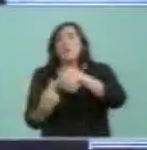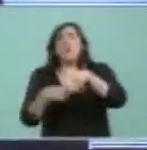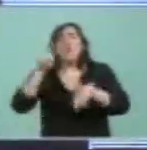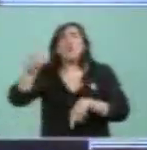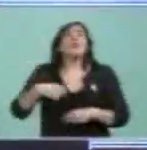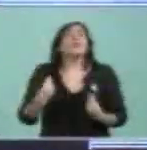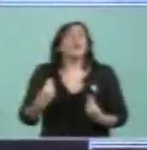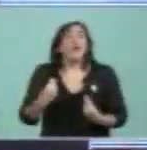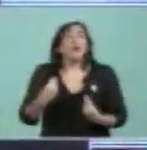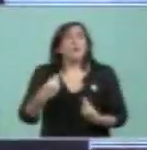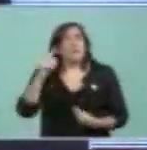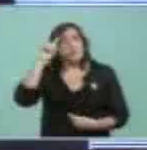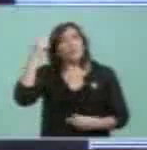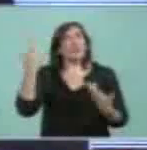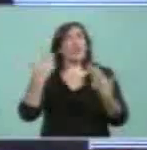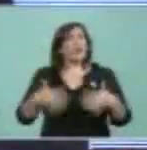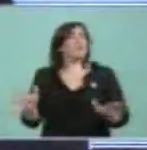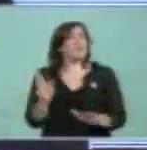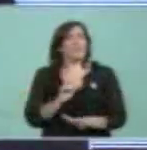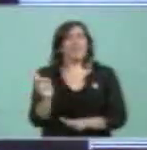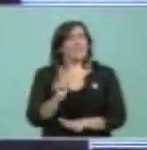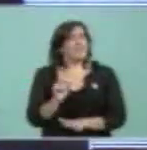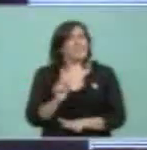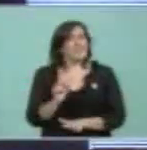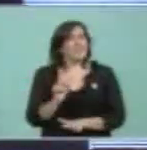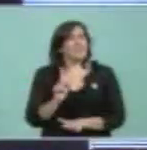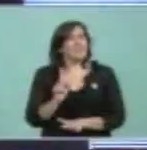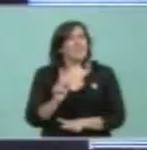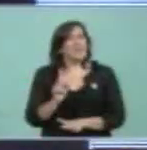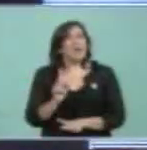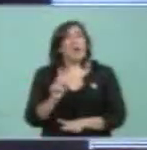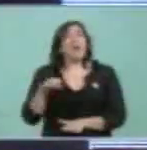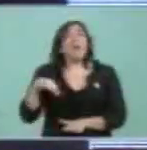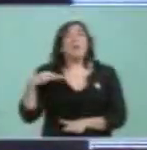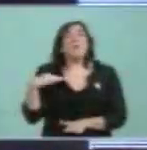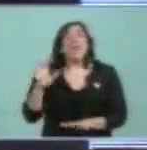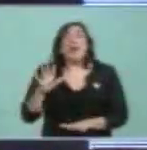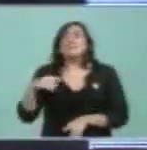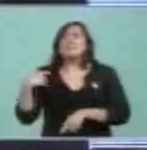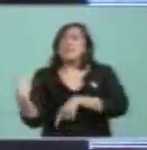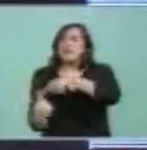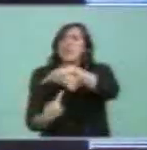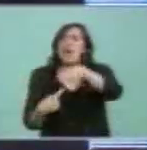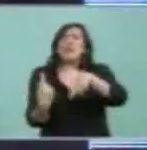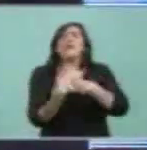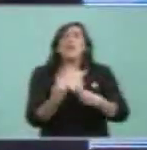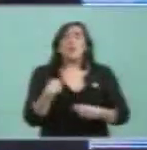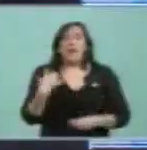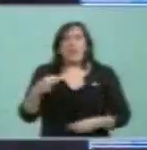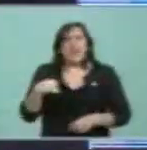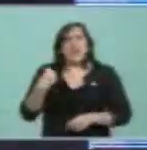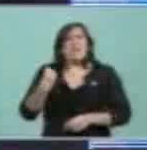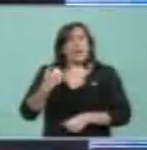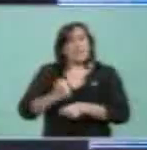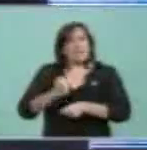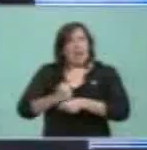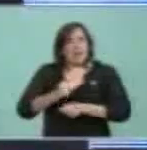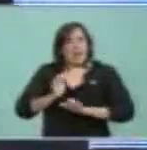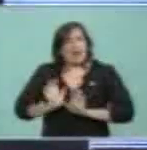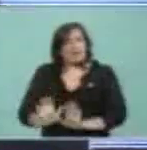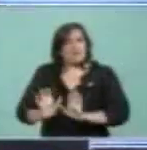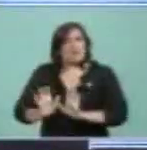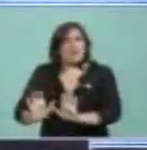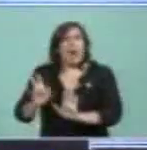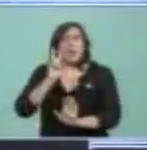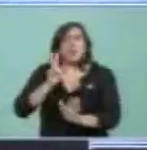solas, para que la historia y la vida den vueltas hay que empujar, y hay que saber qué empujar, para qué lado,